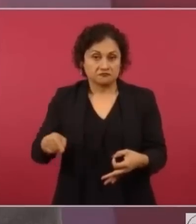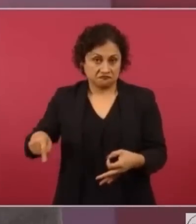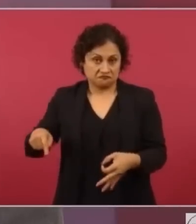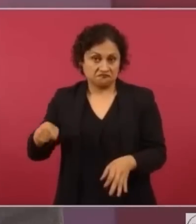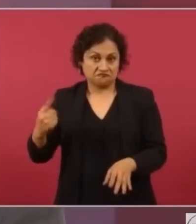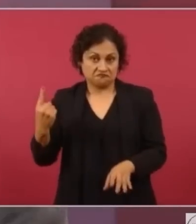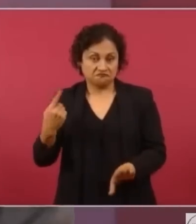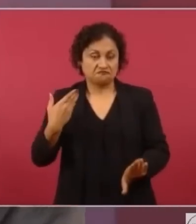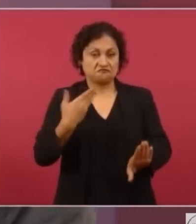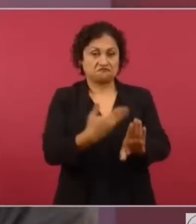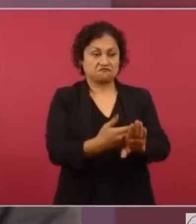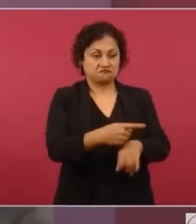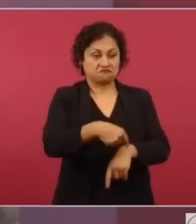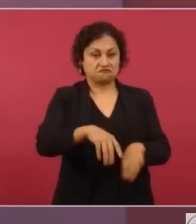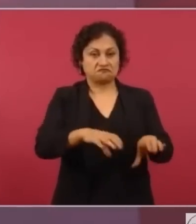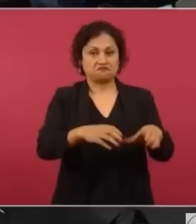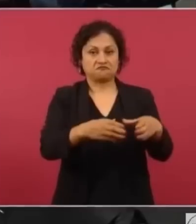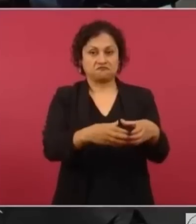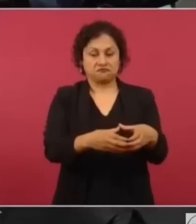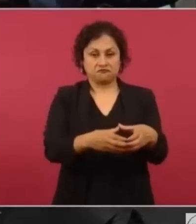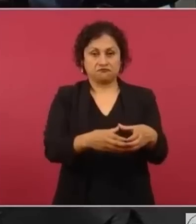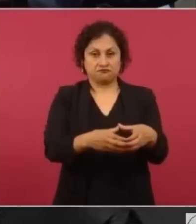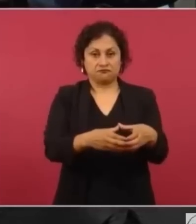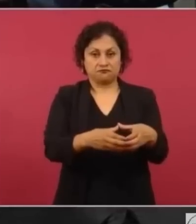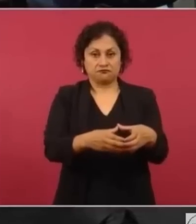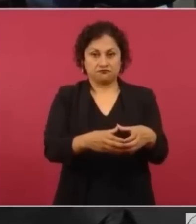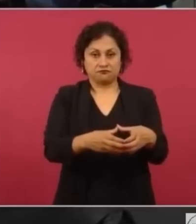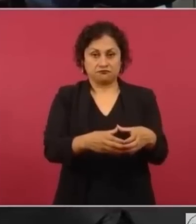y a pedirle lo que tú estás planteando,